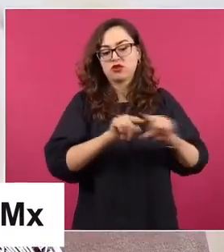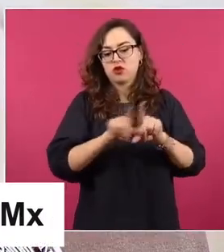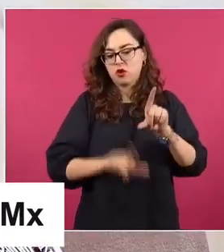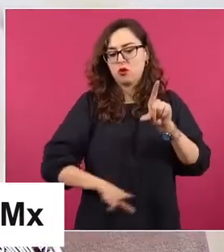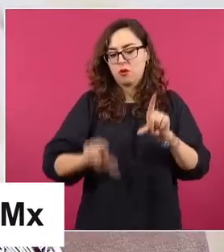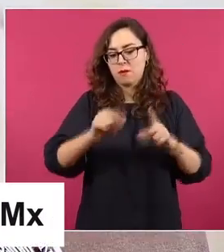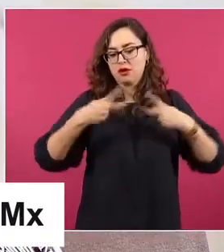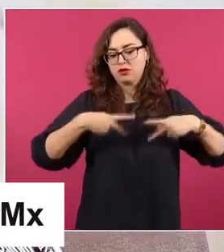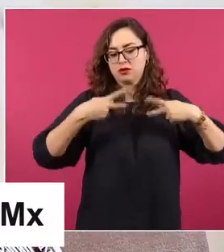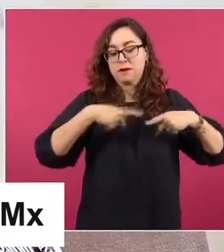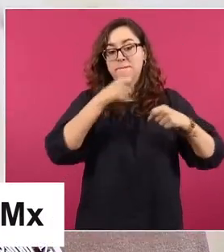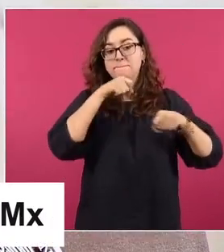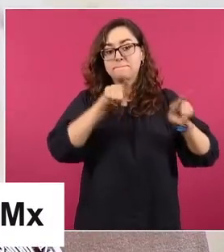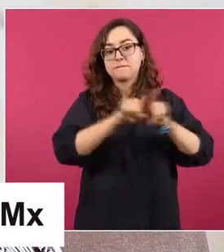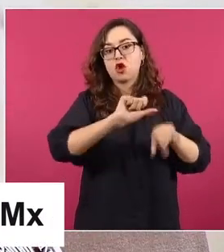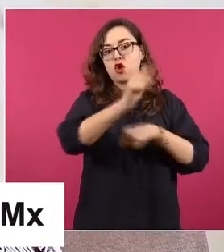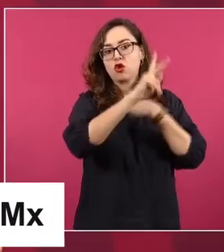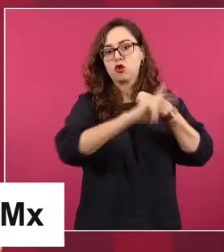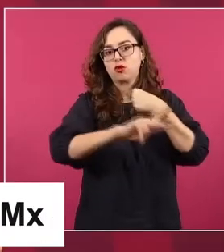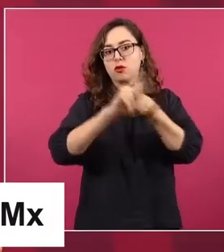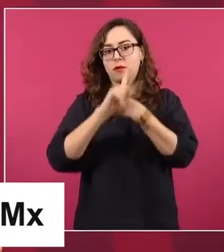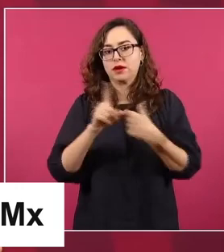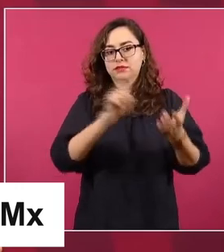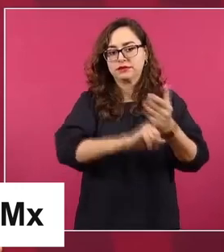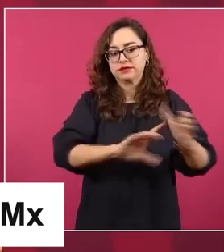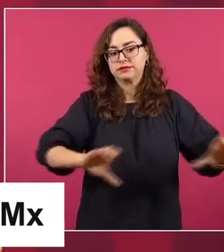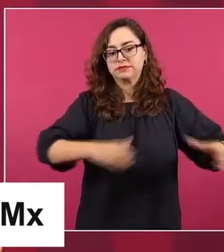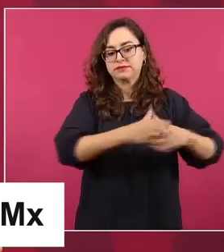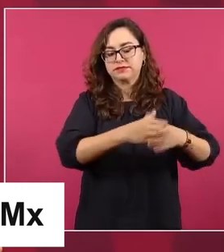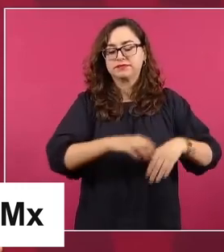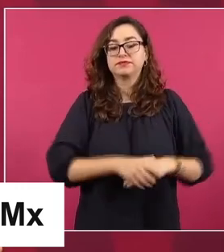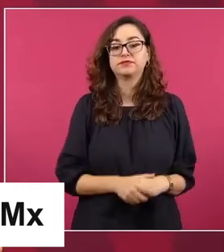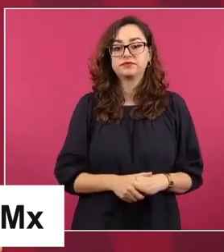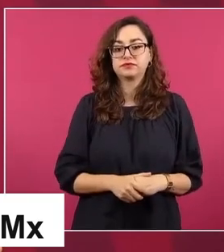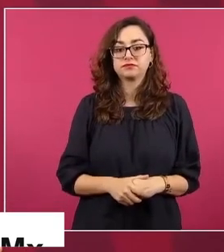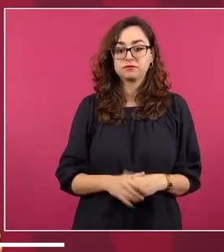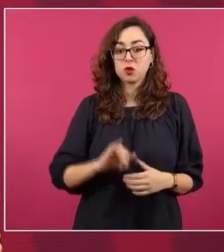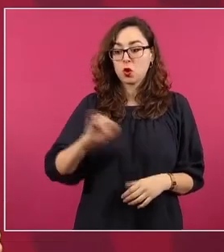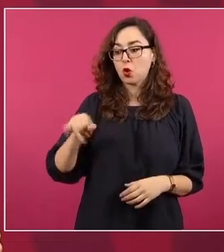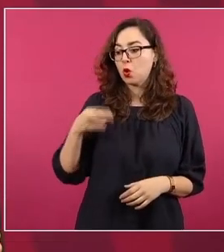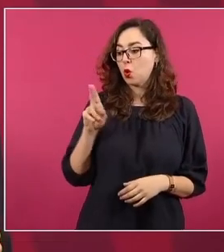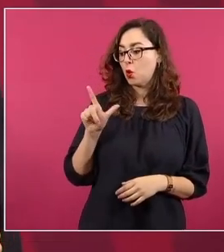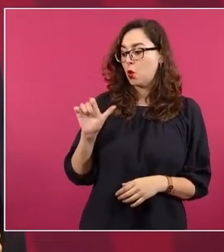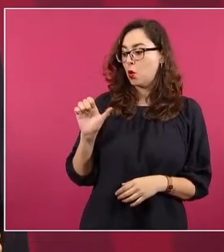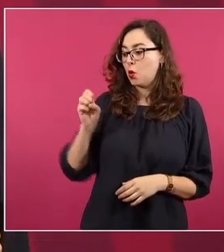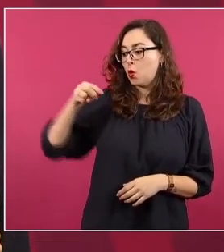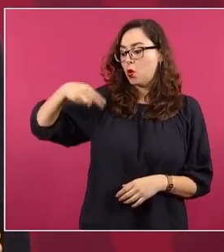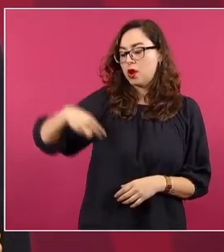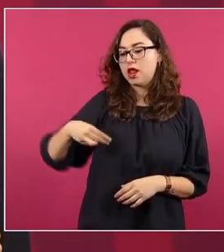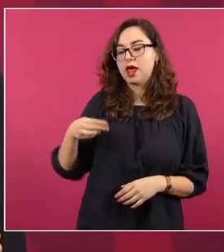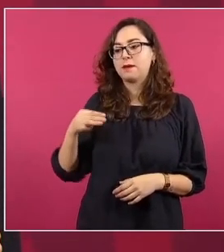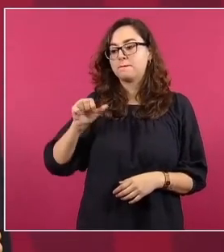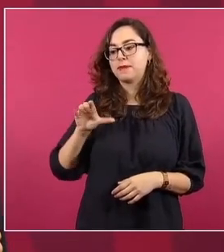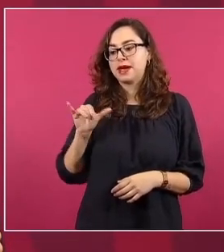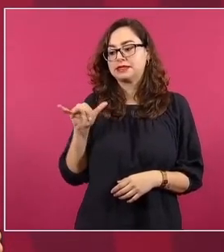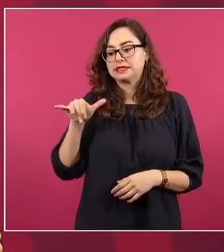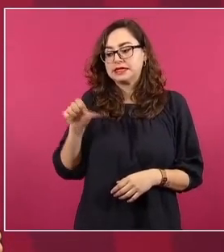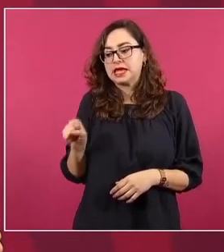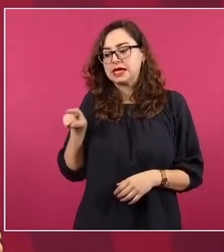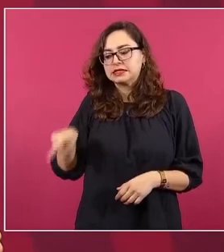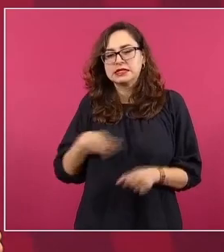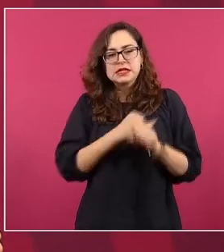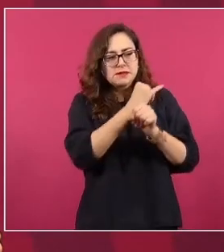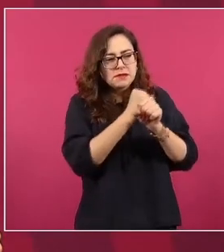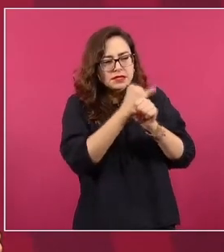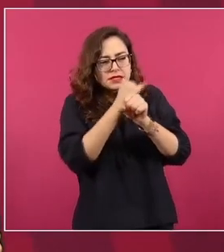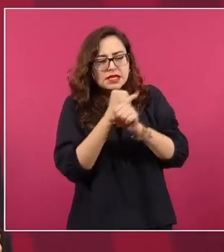Macías, especialista en las redes, viene a analizar fenómenos como noticias falsas, ataques organizados